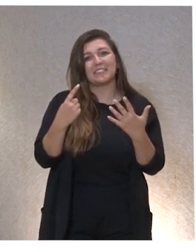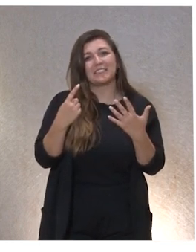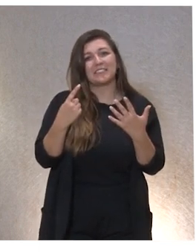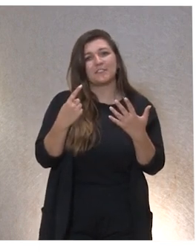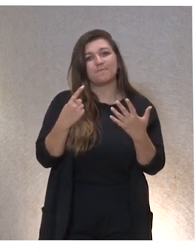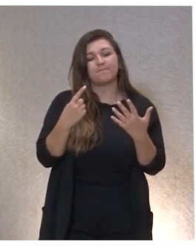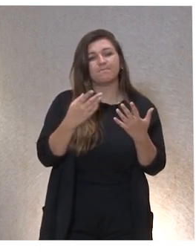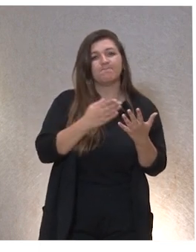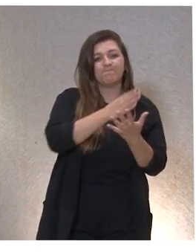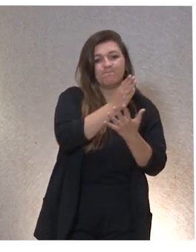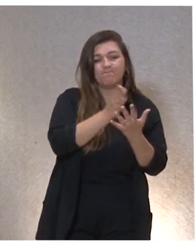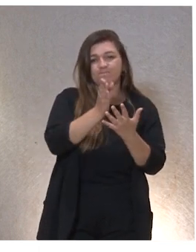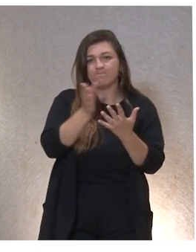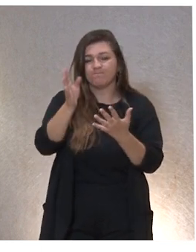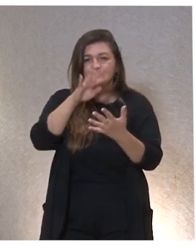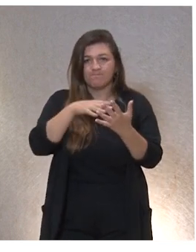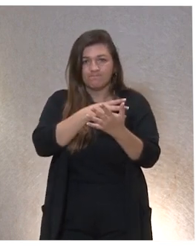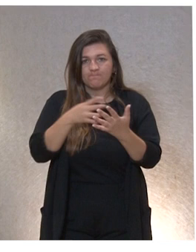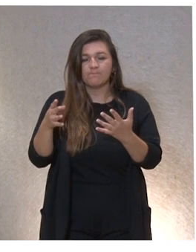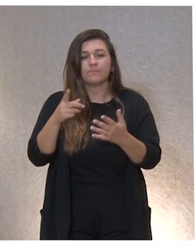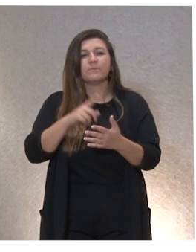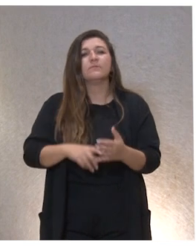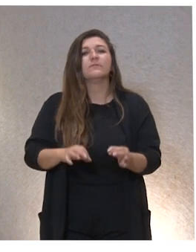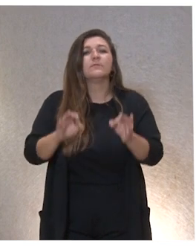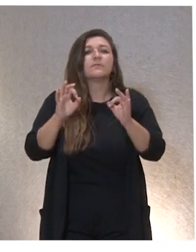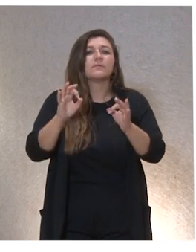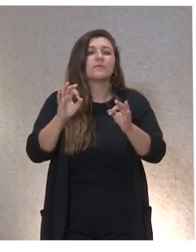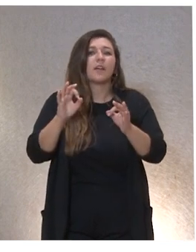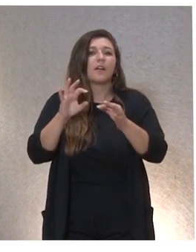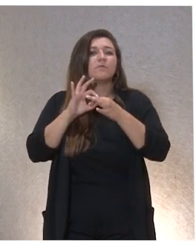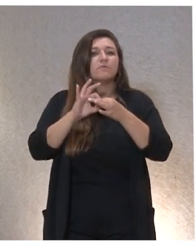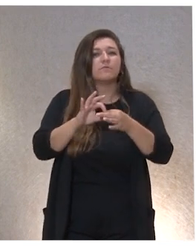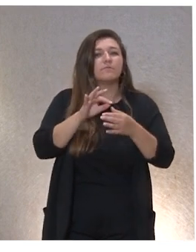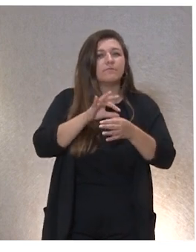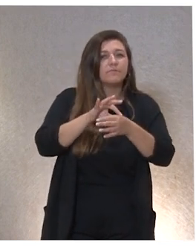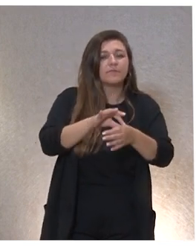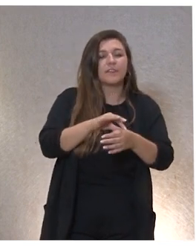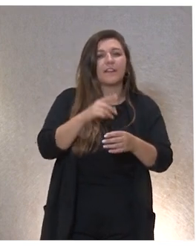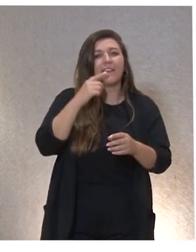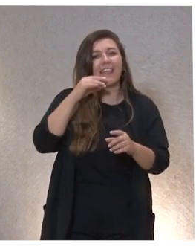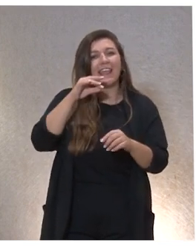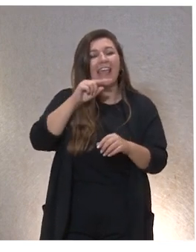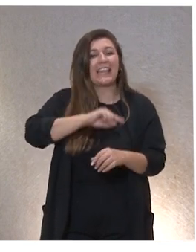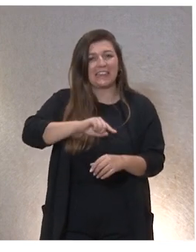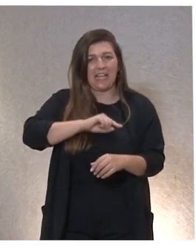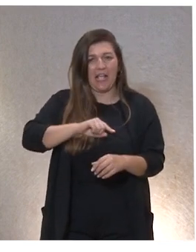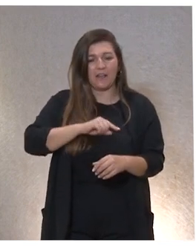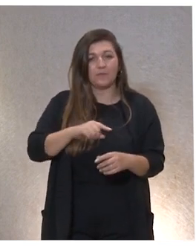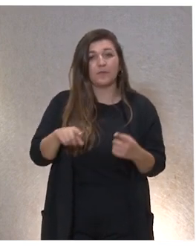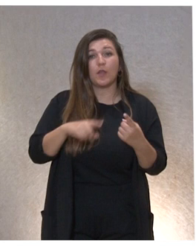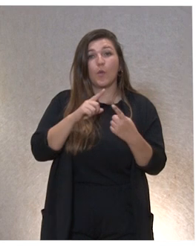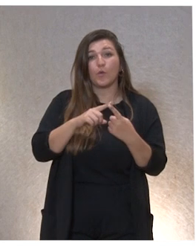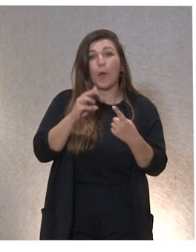itinerarios que son especialmente están especialmente orientados a la ética ¿no? uno es plantea que sabéis